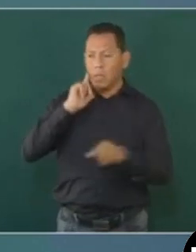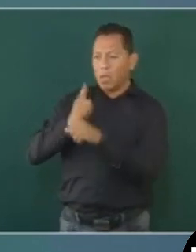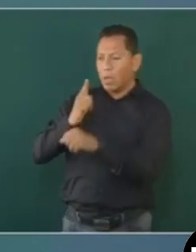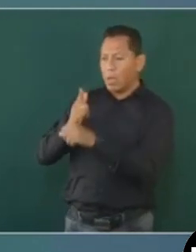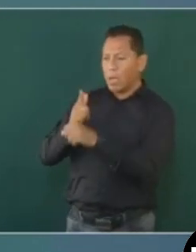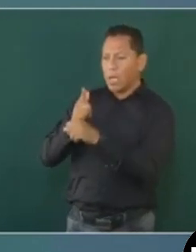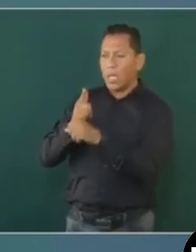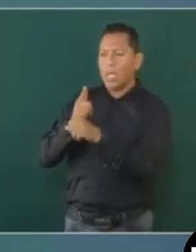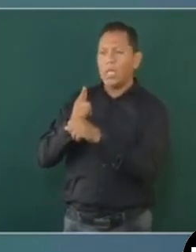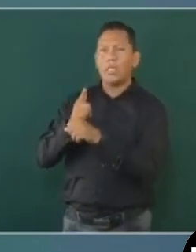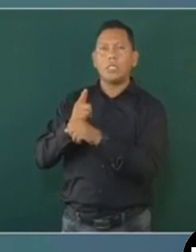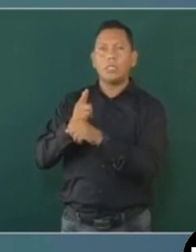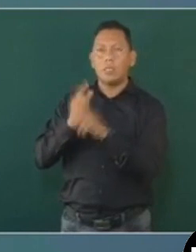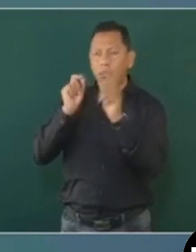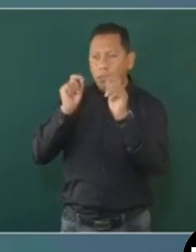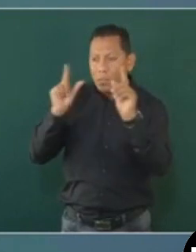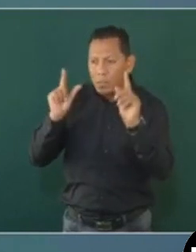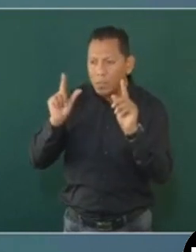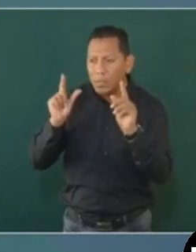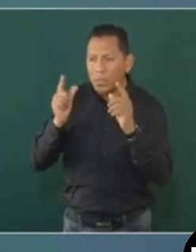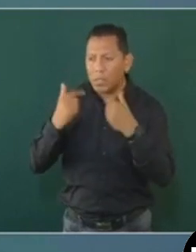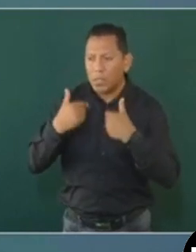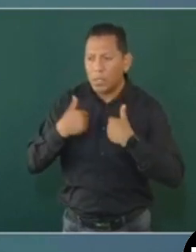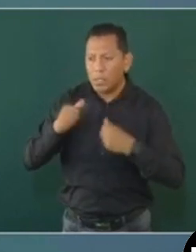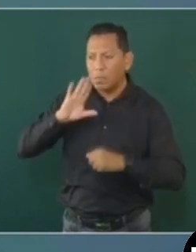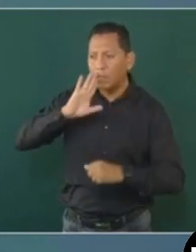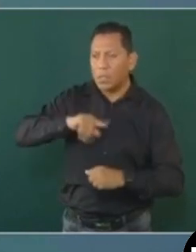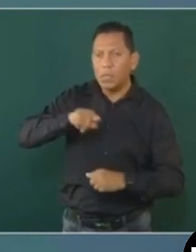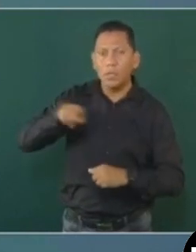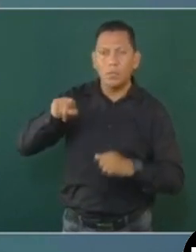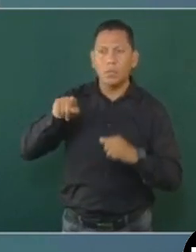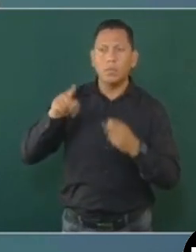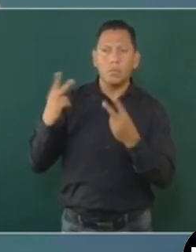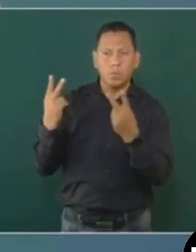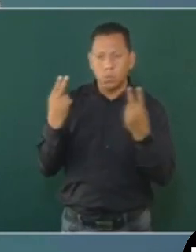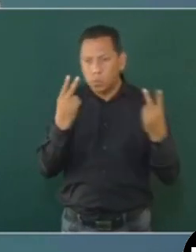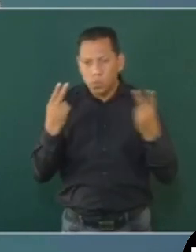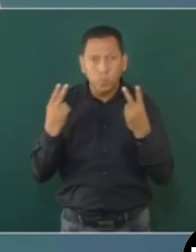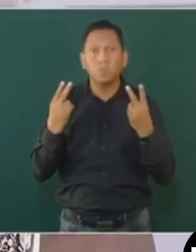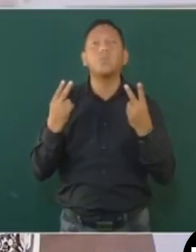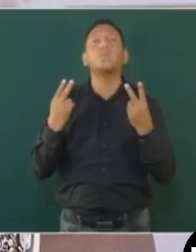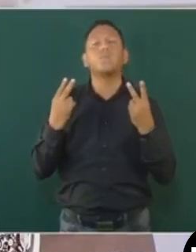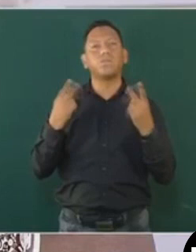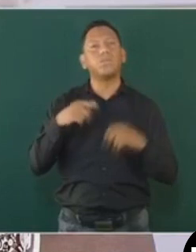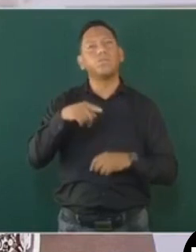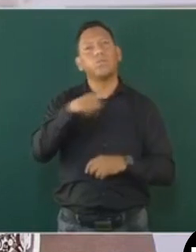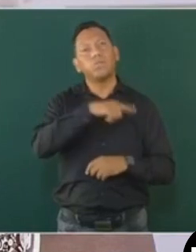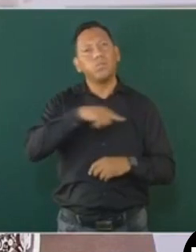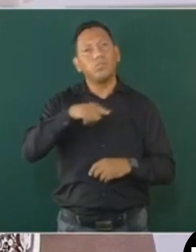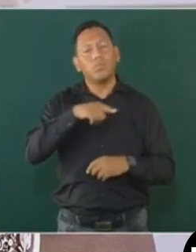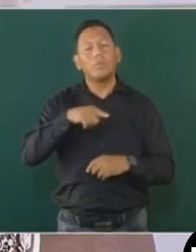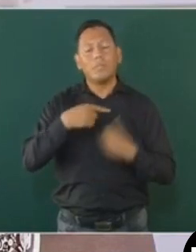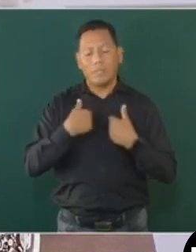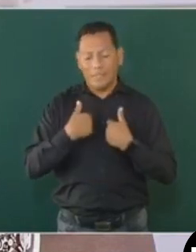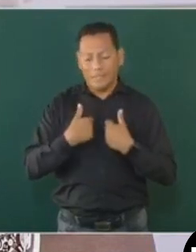está más consciente de que deben llevarse a cabo los